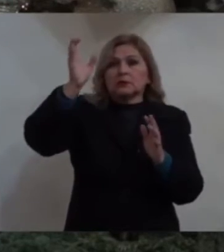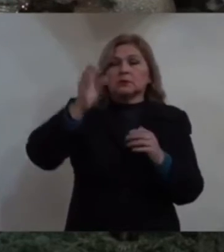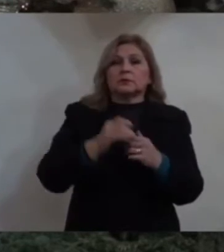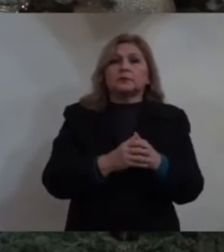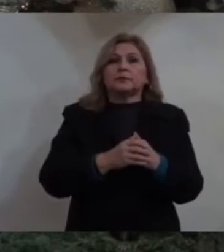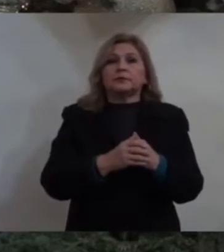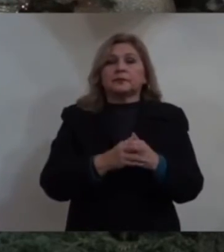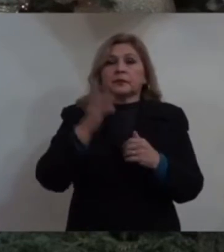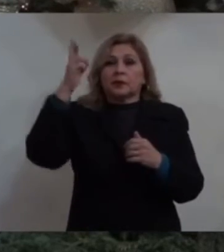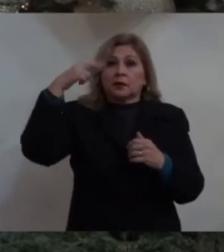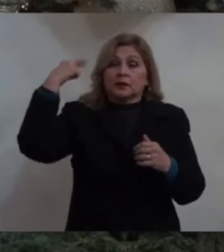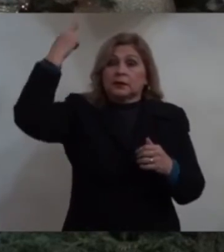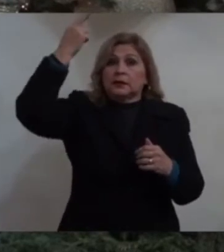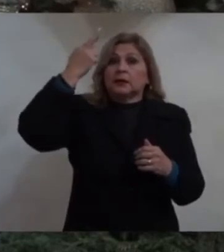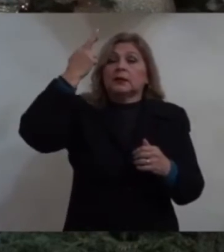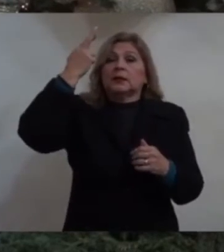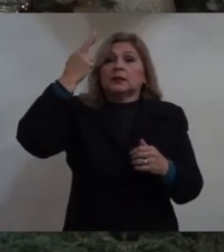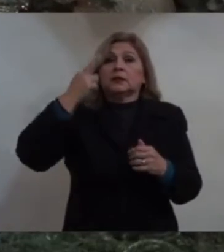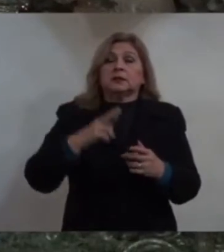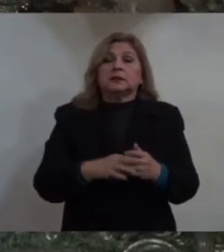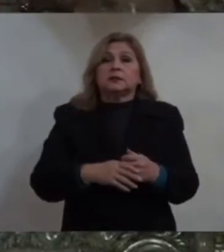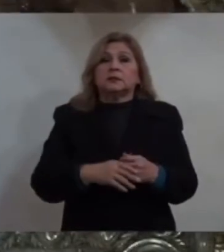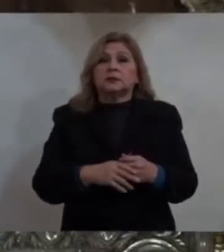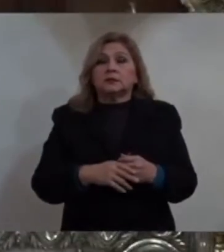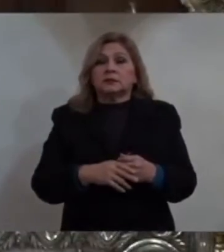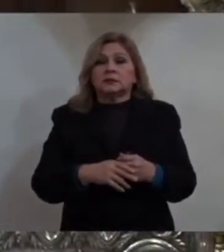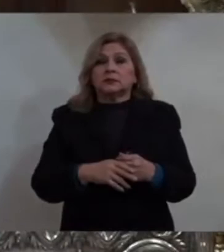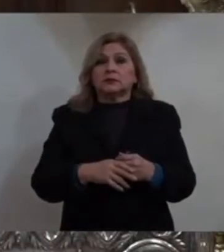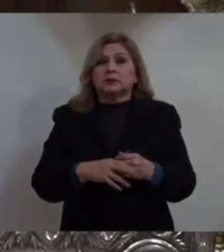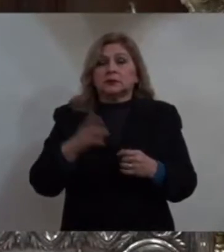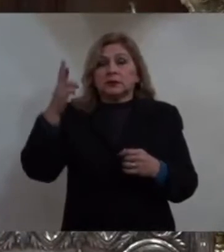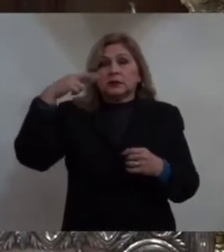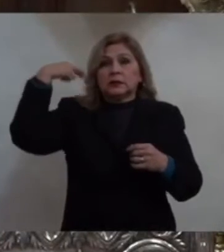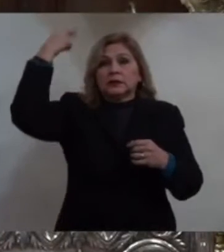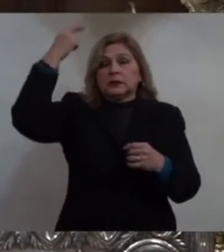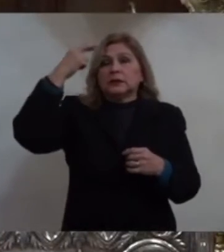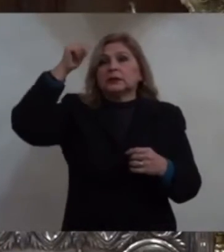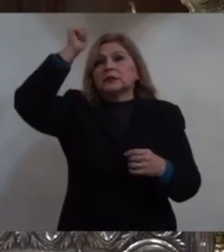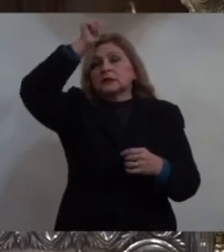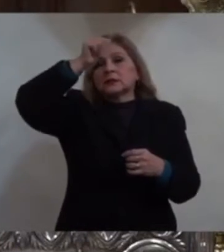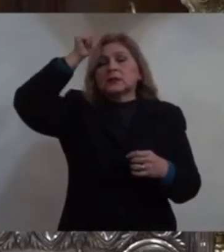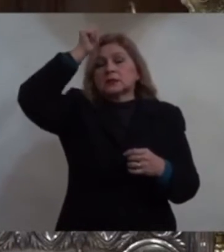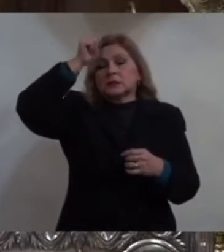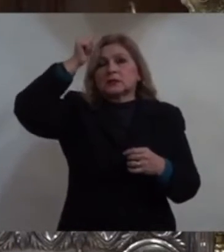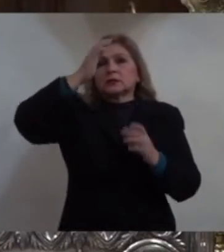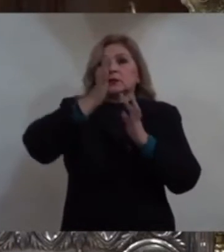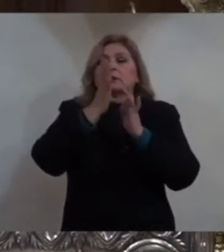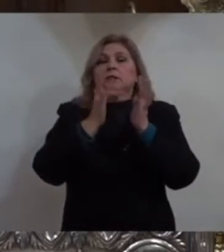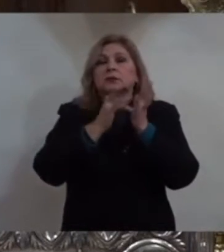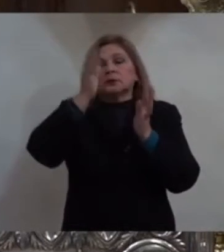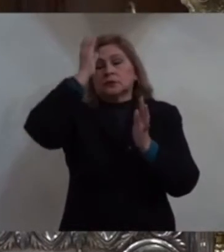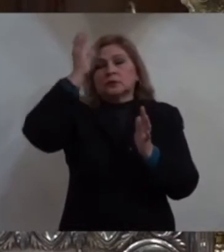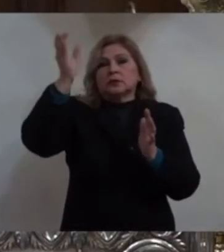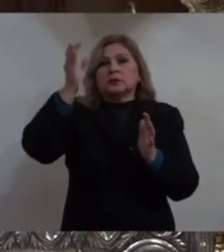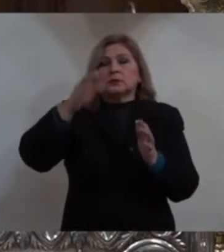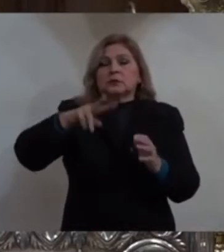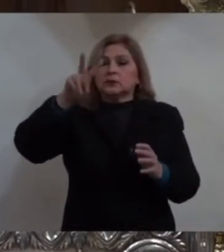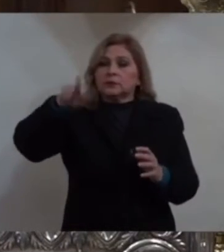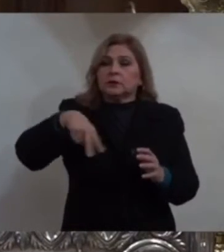es rey, es sacerdote, es verdadero hombre.